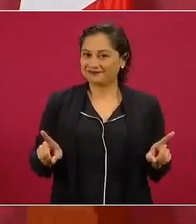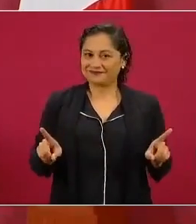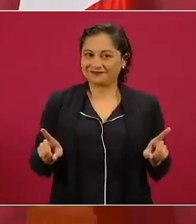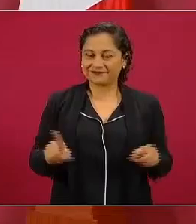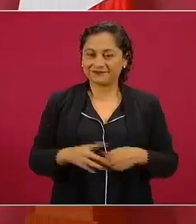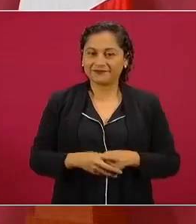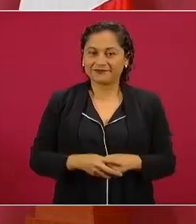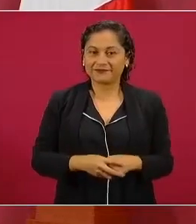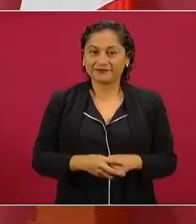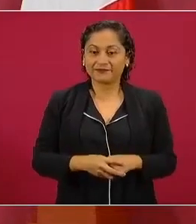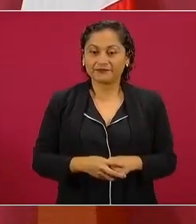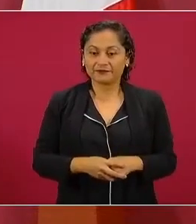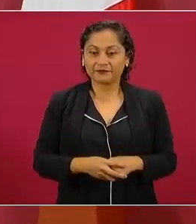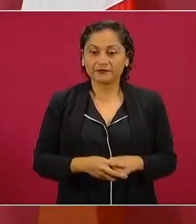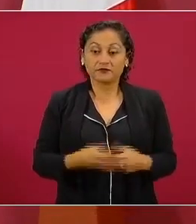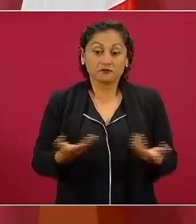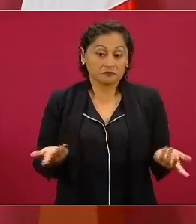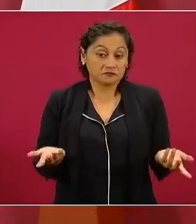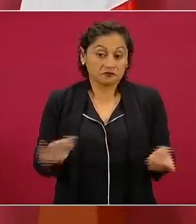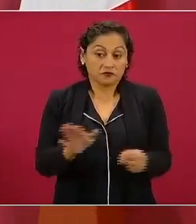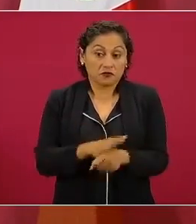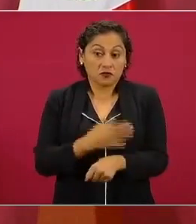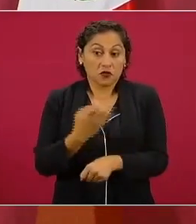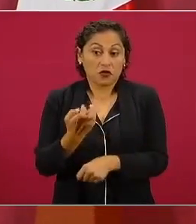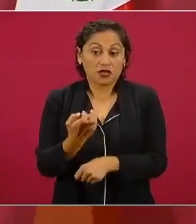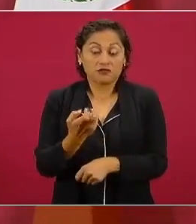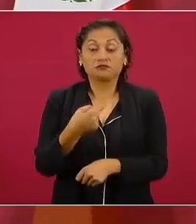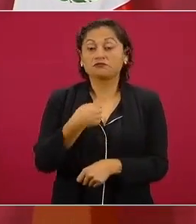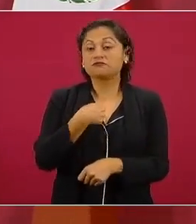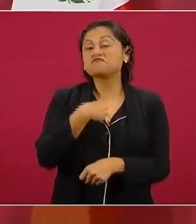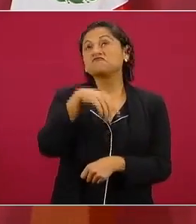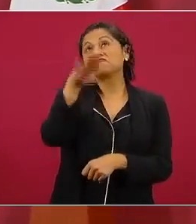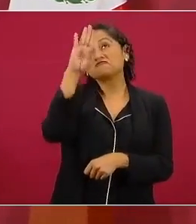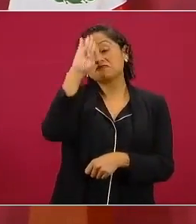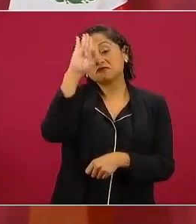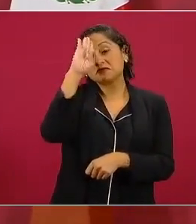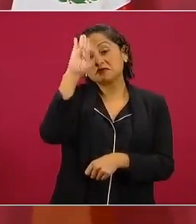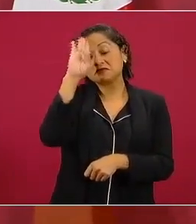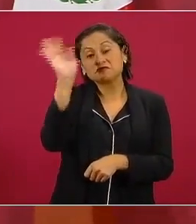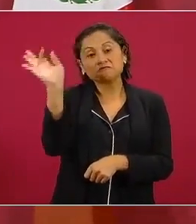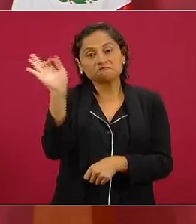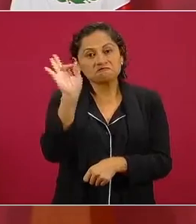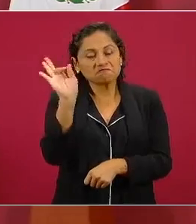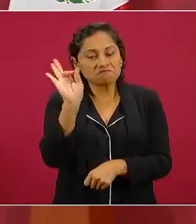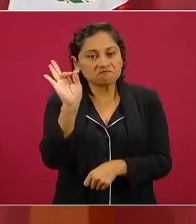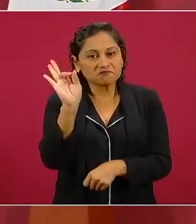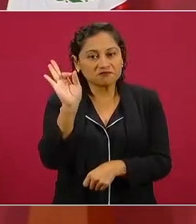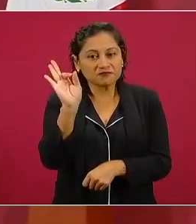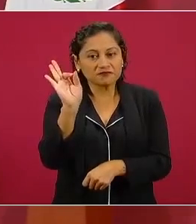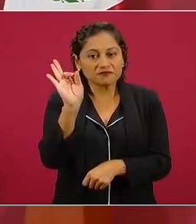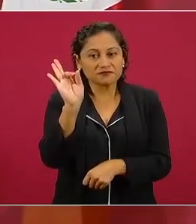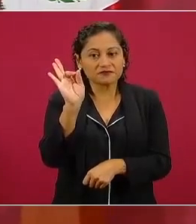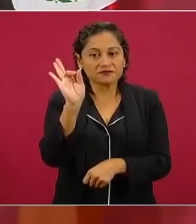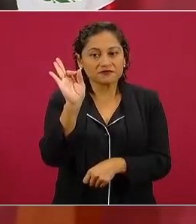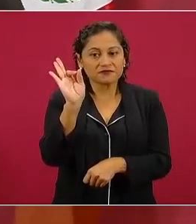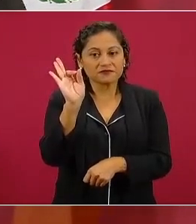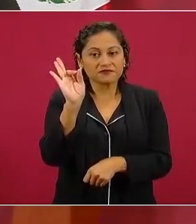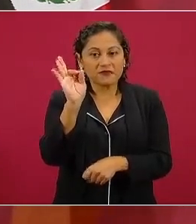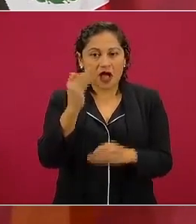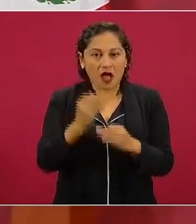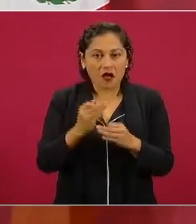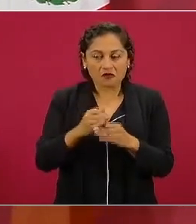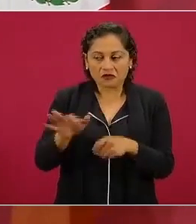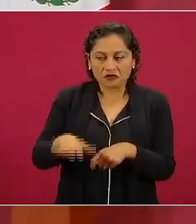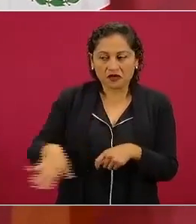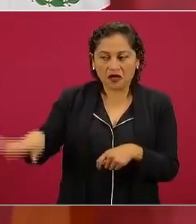pues yo creo que no entienden, se jalan los pelos,